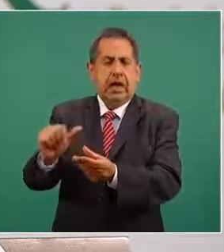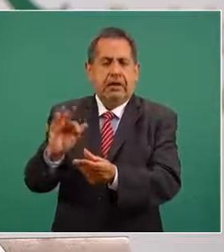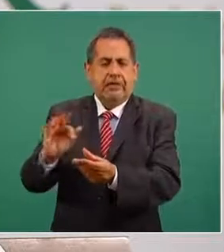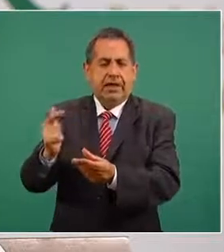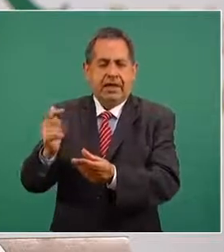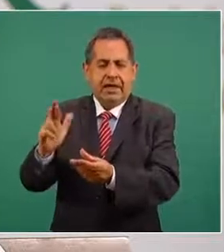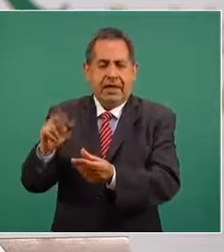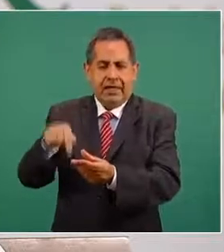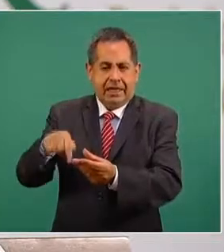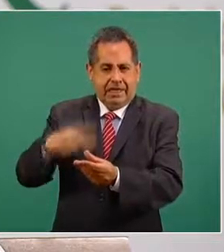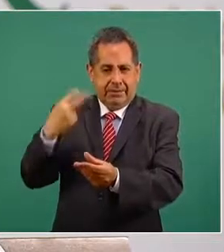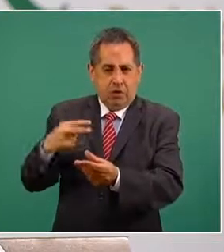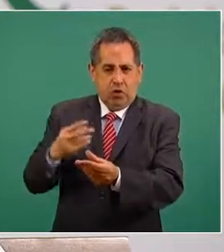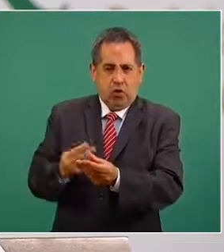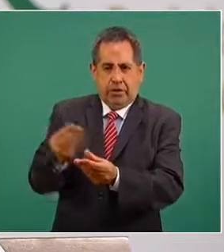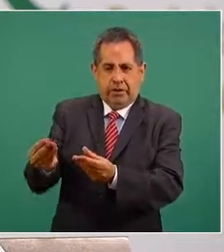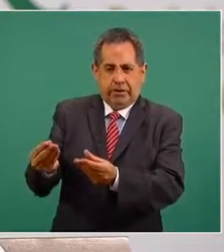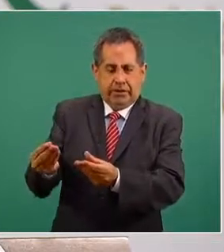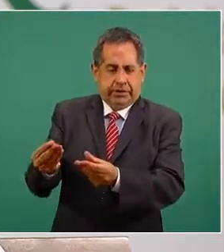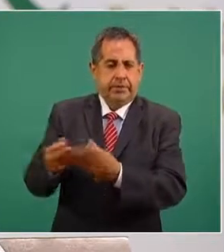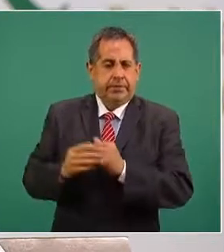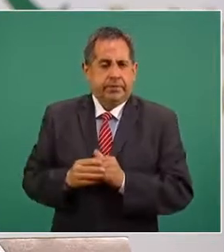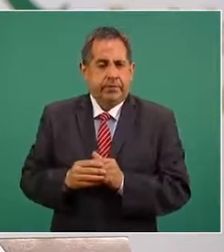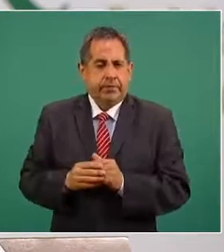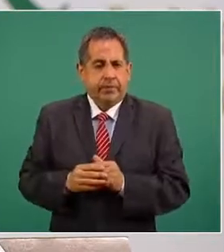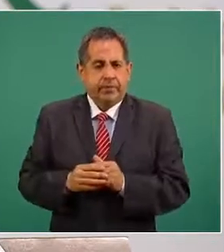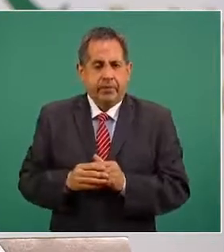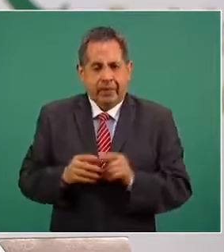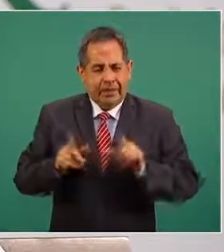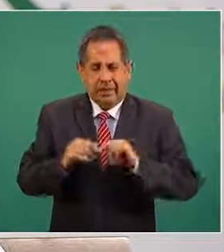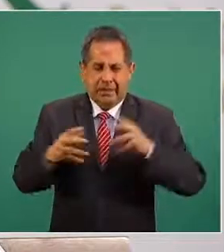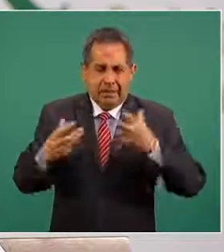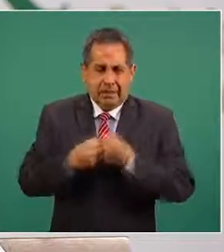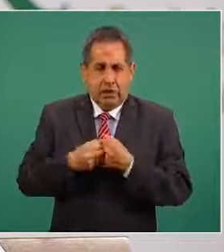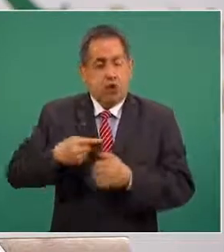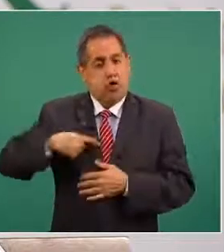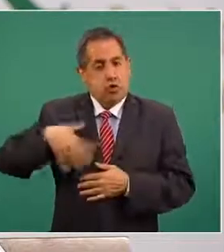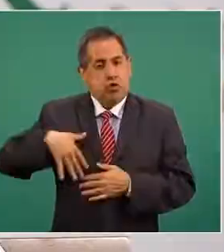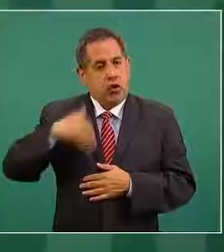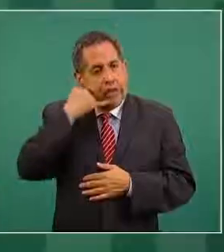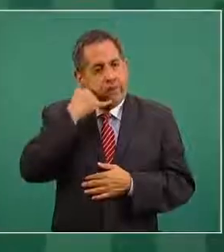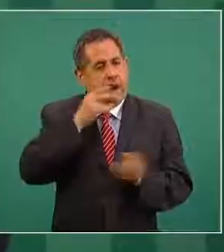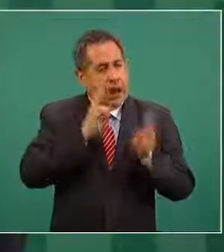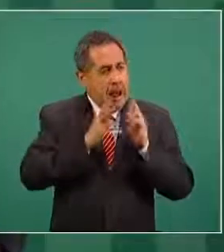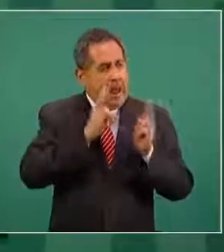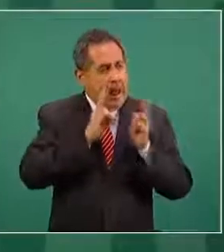incluyendo desde luego la referencia y síntesis de las llamadas que acabo de referir.